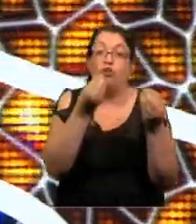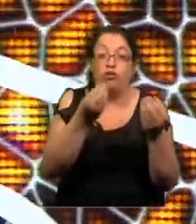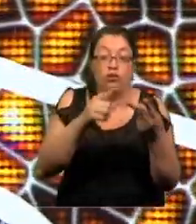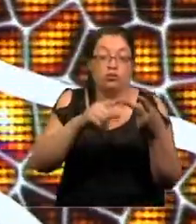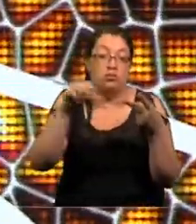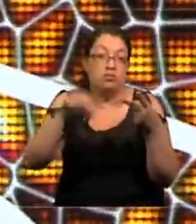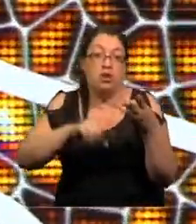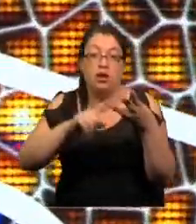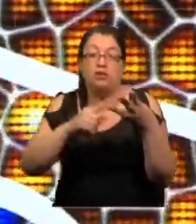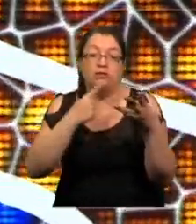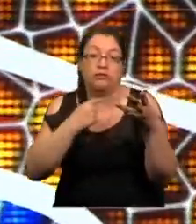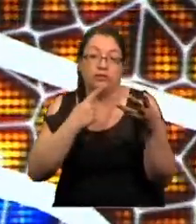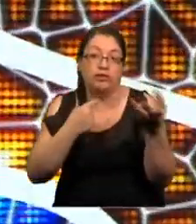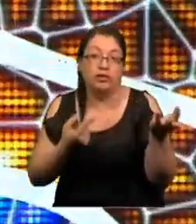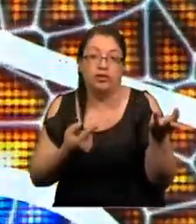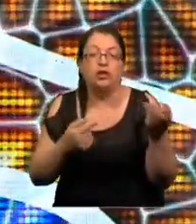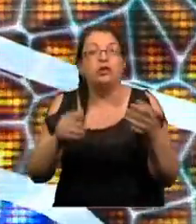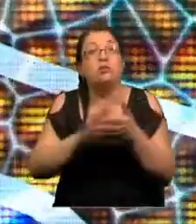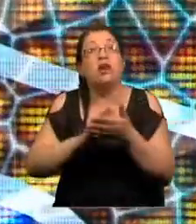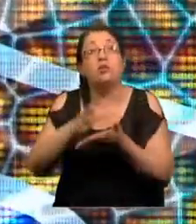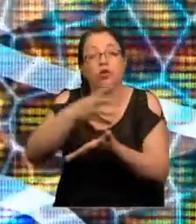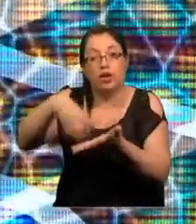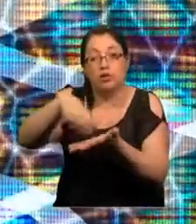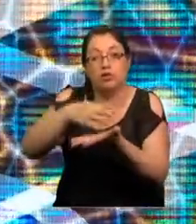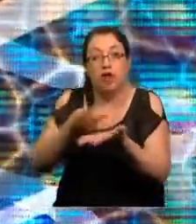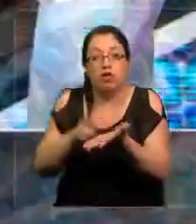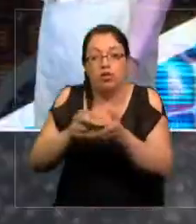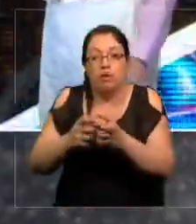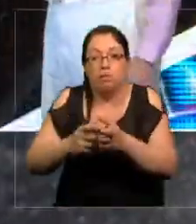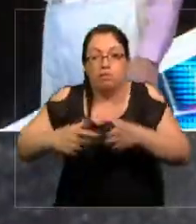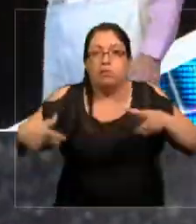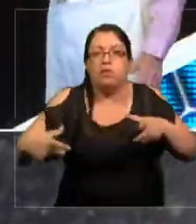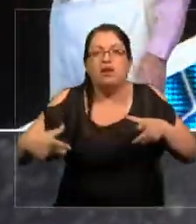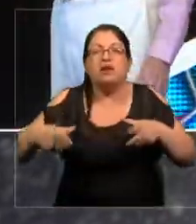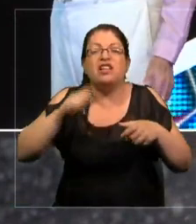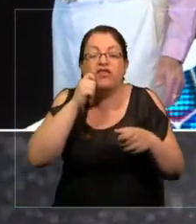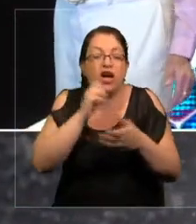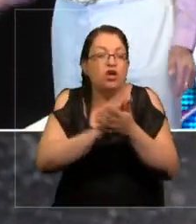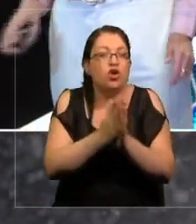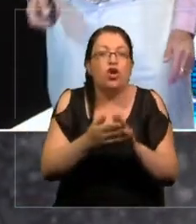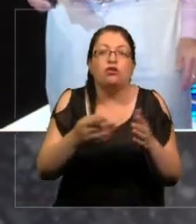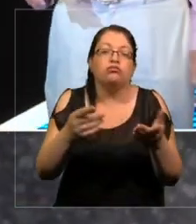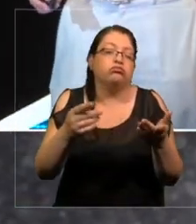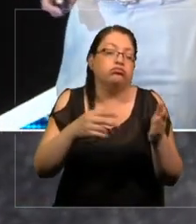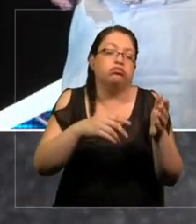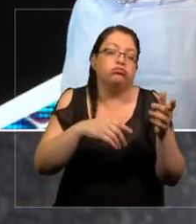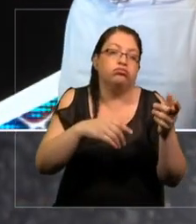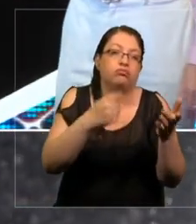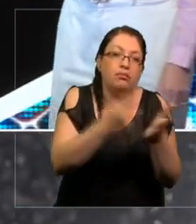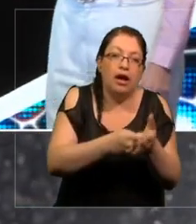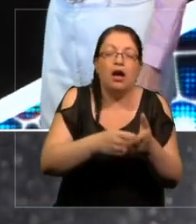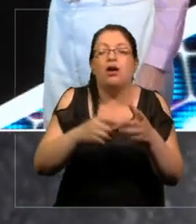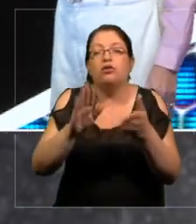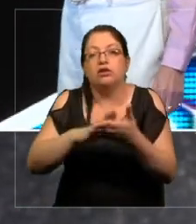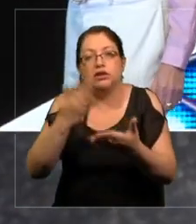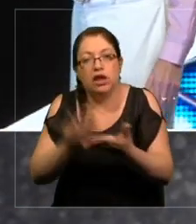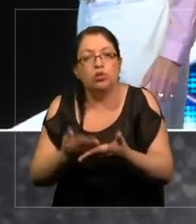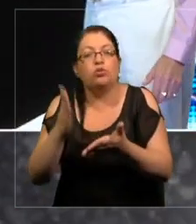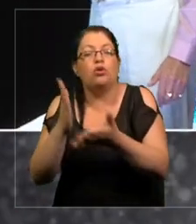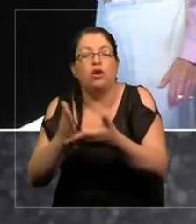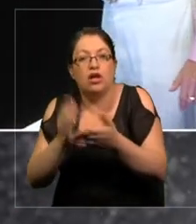dobla el tamaño de una ciudad, todas las cosas buenas, patentes, salud, ingresos, colegios, aumentan. Pero también